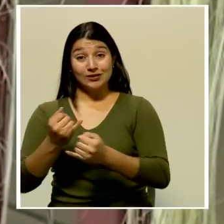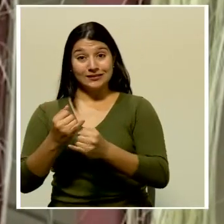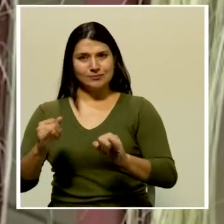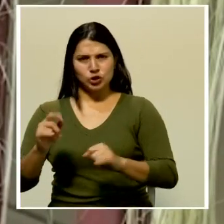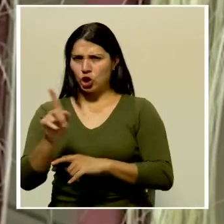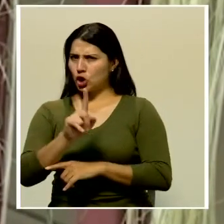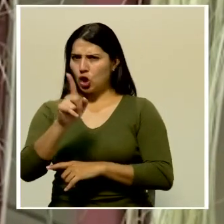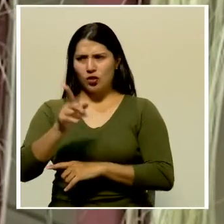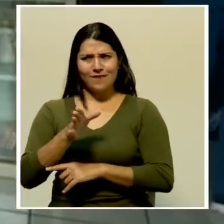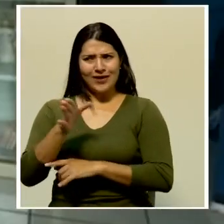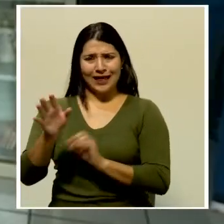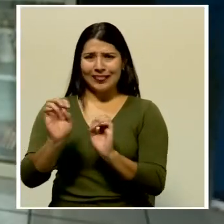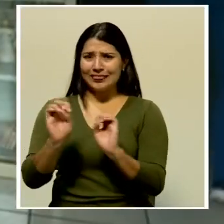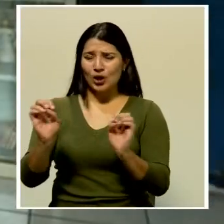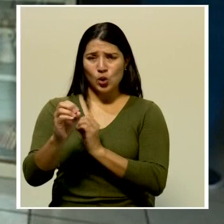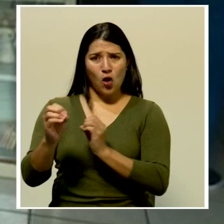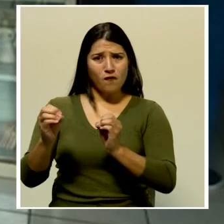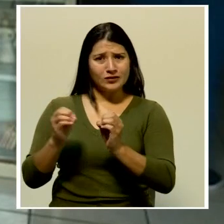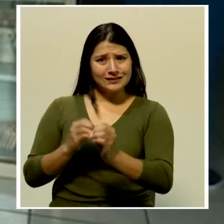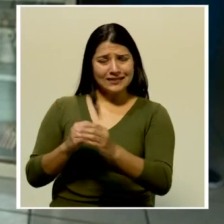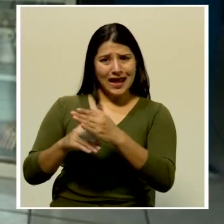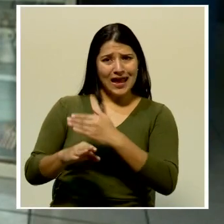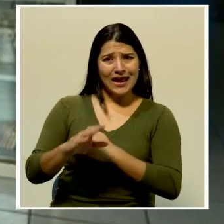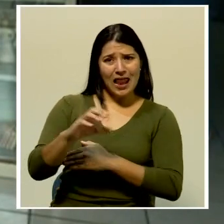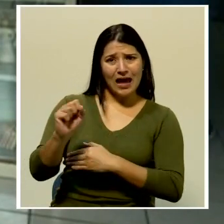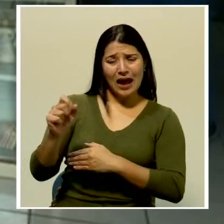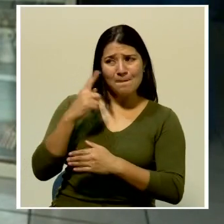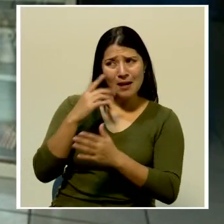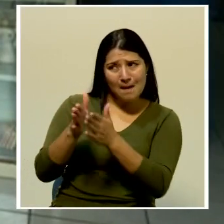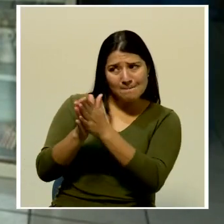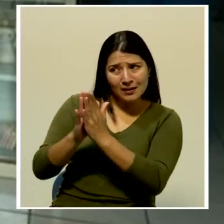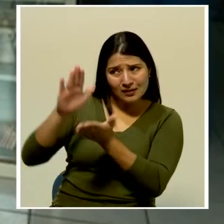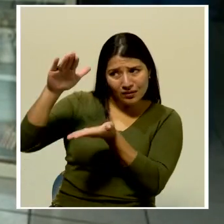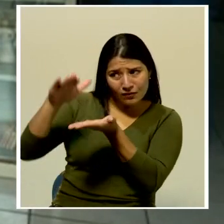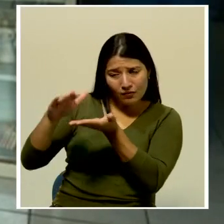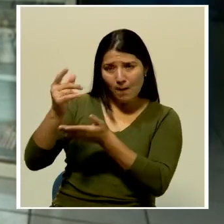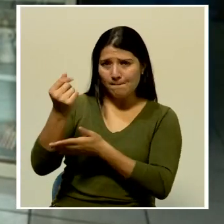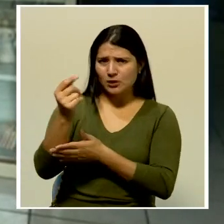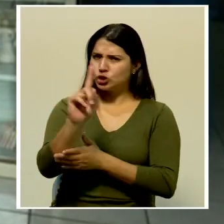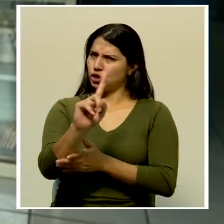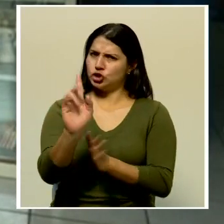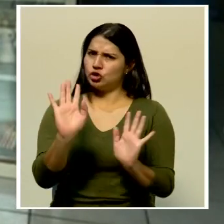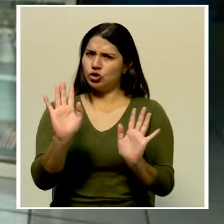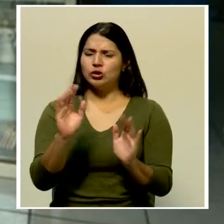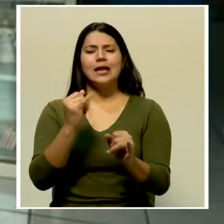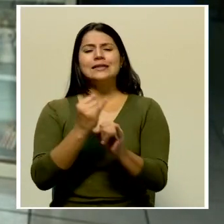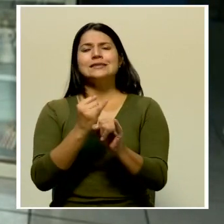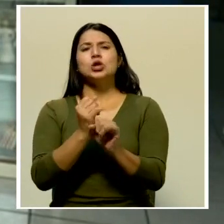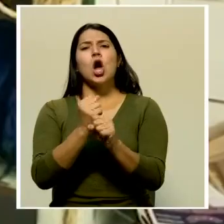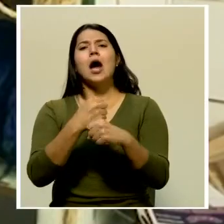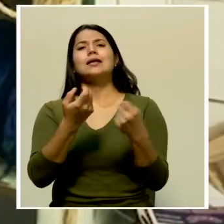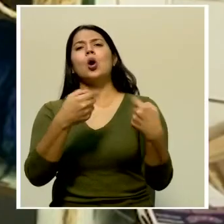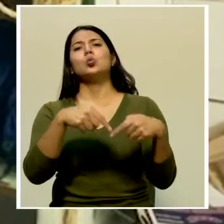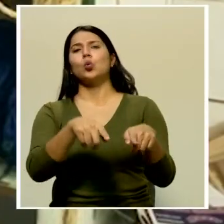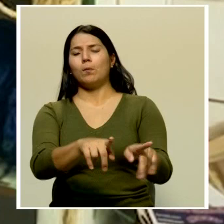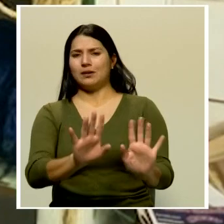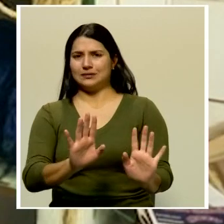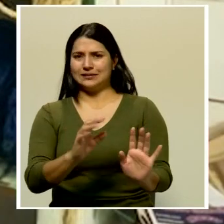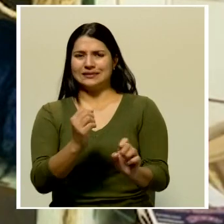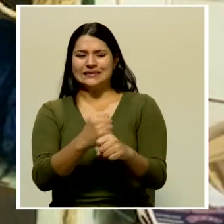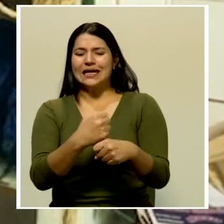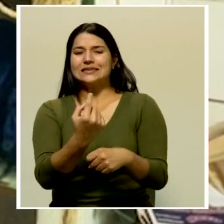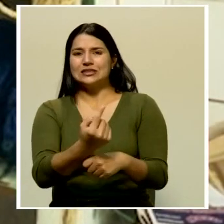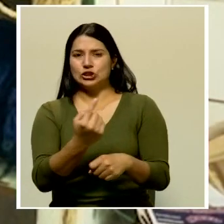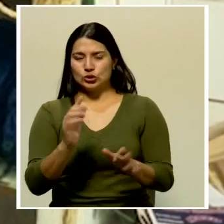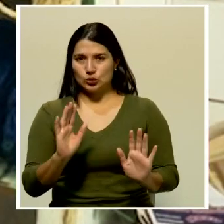acercarse a ninguna oficina de la Caja a realizar el trámite, ya que estas dos reducciones la institución las hace de manera automática.